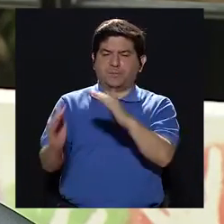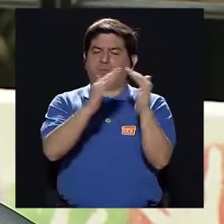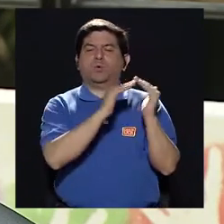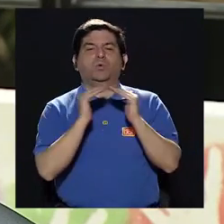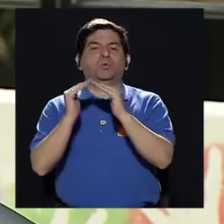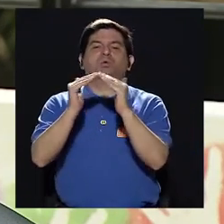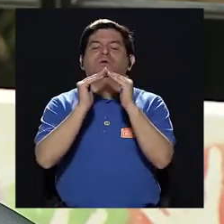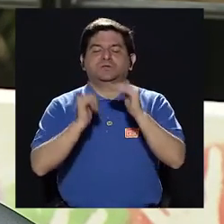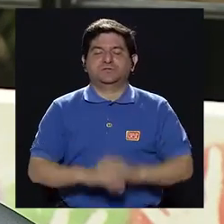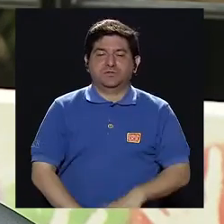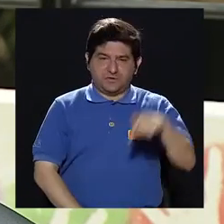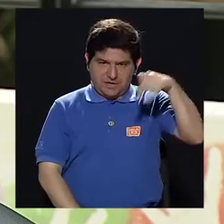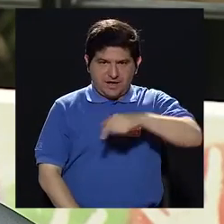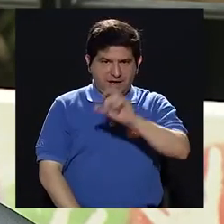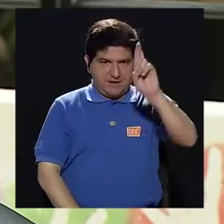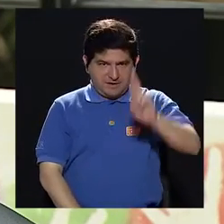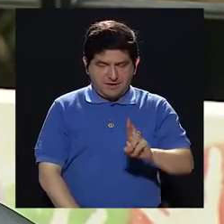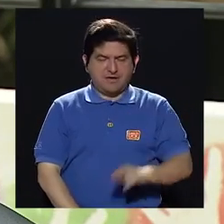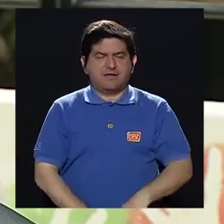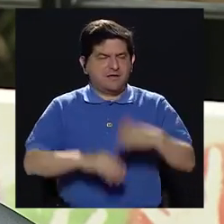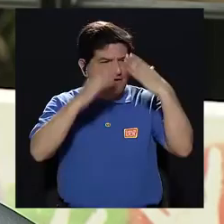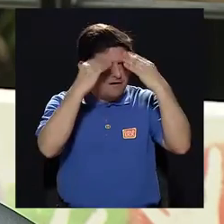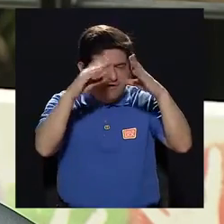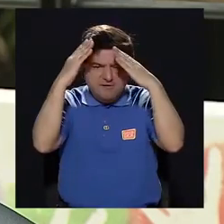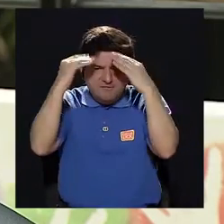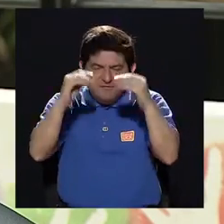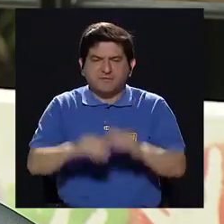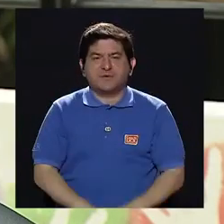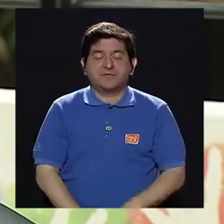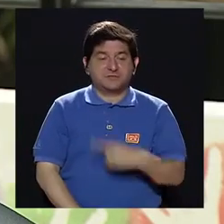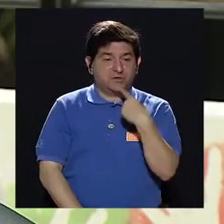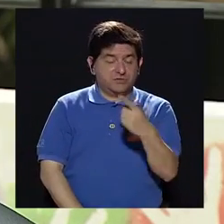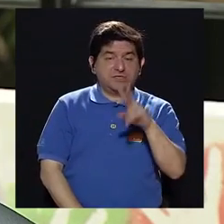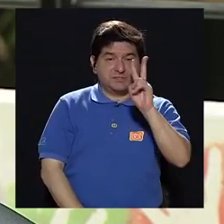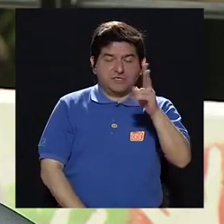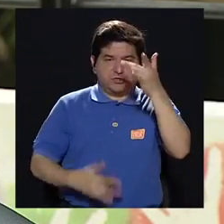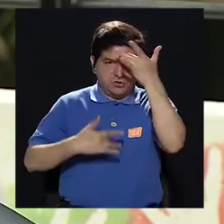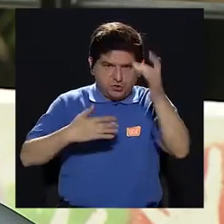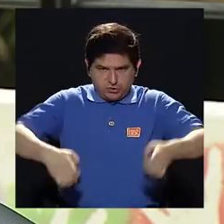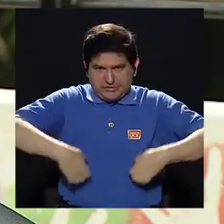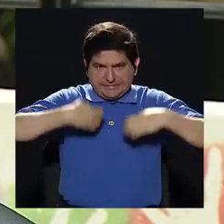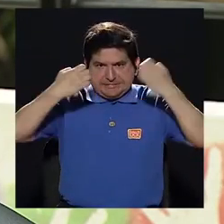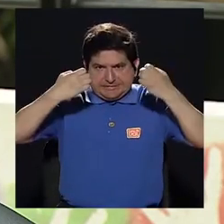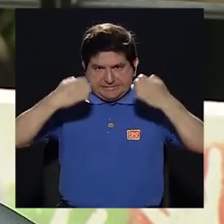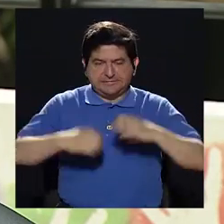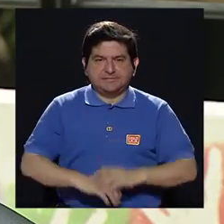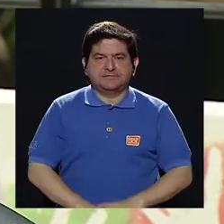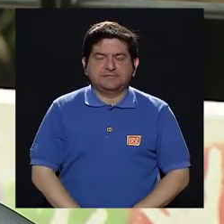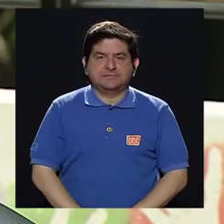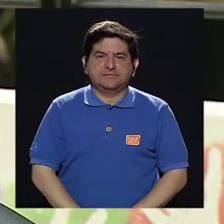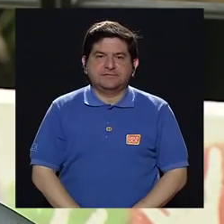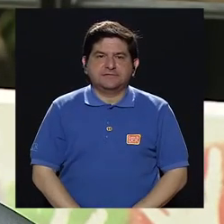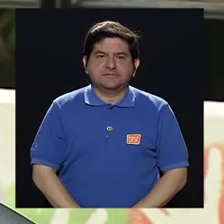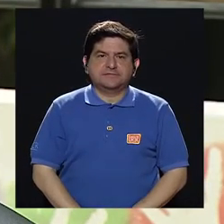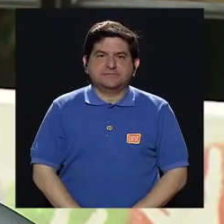a la población, ¿verdad?, de Costa Rica, a informar, a dar a conocer las dos enfermedades, a que ellos